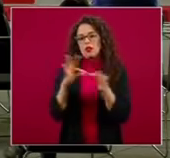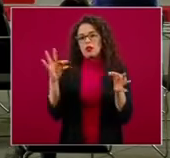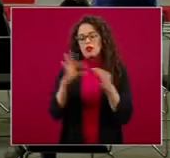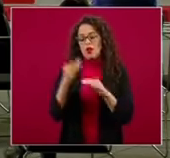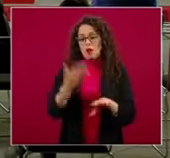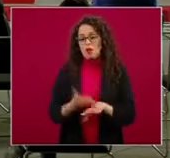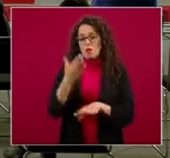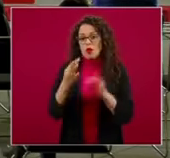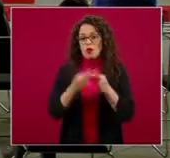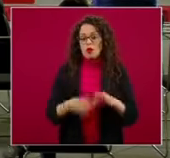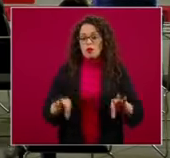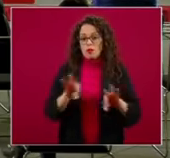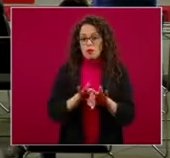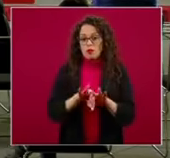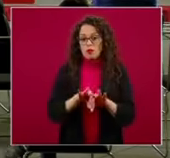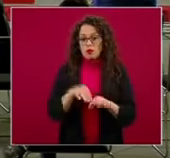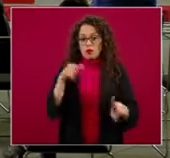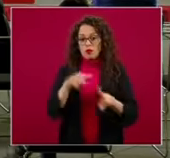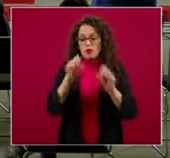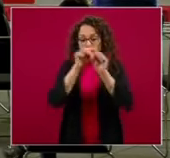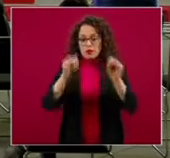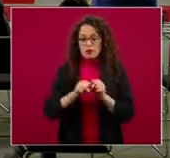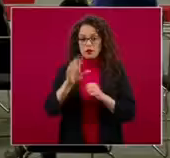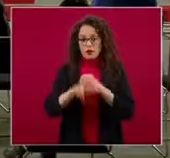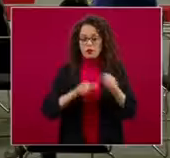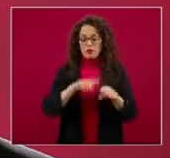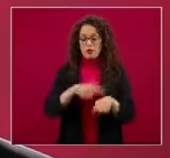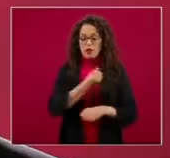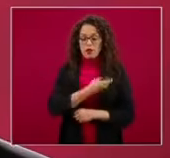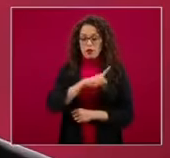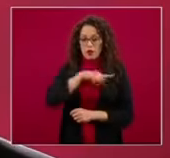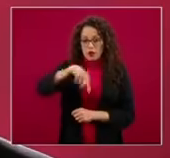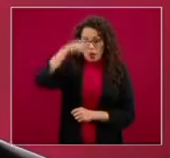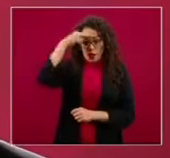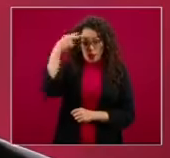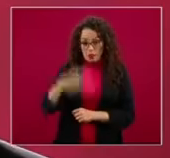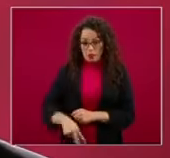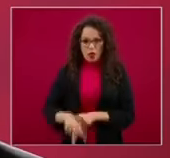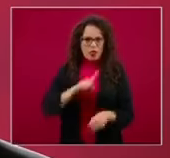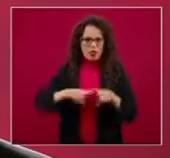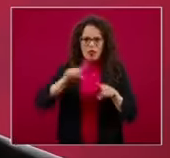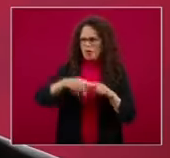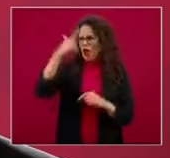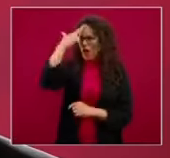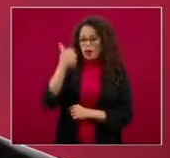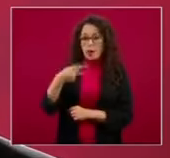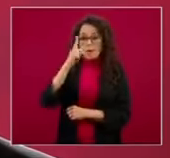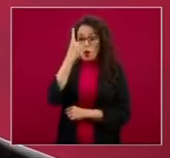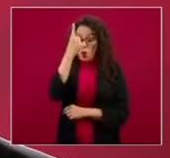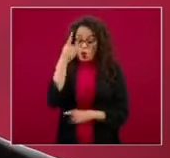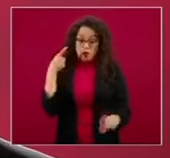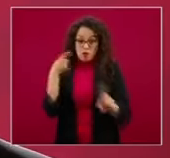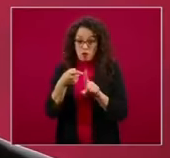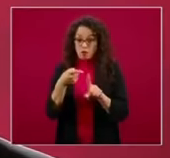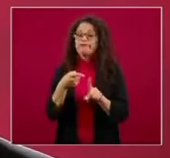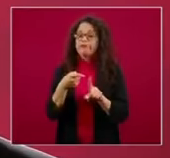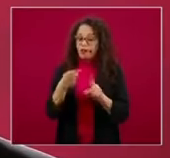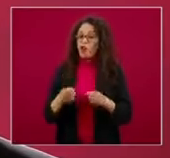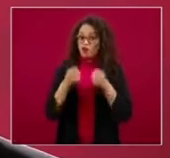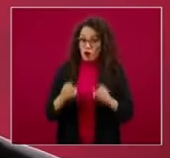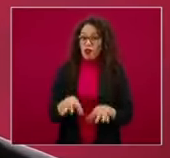importante al Sistema Nacional de Salud de México por varias razones pero una que ha sido muy consistente es que